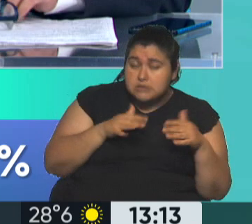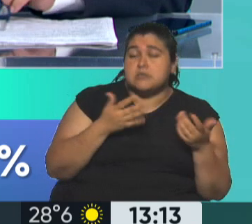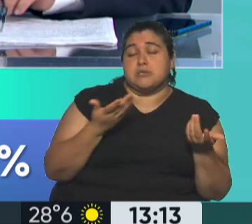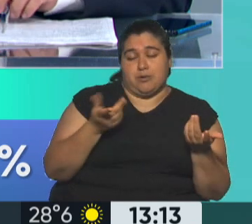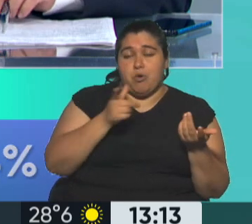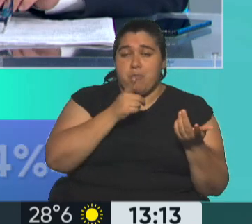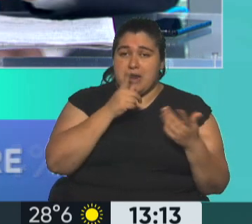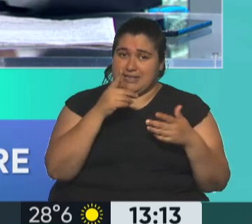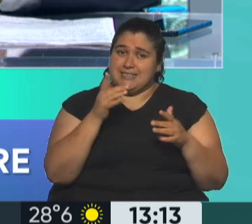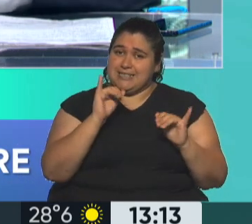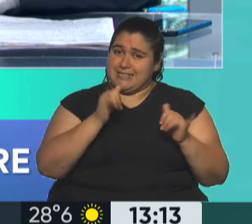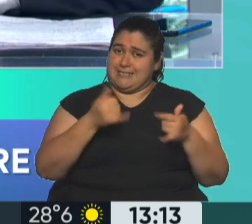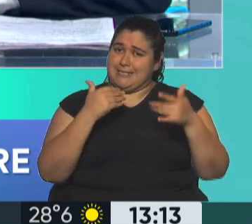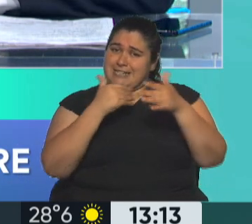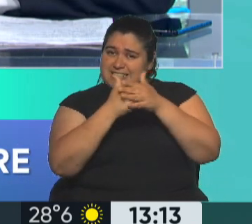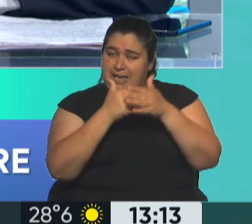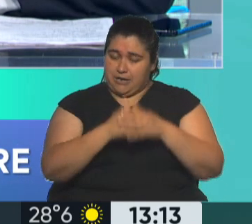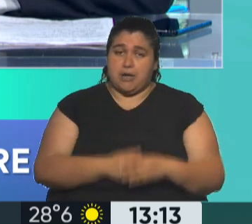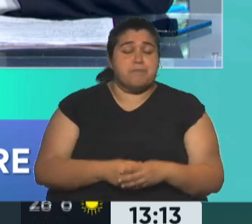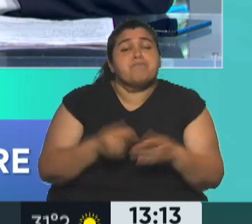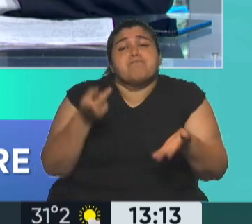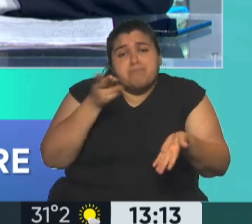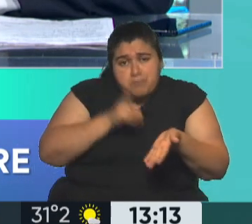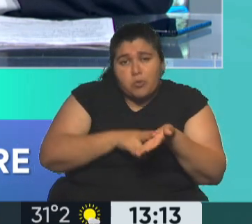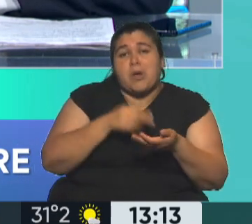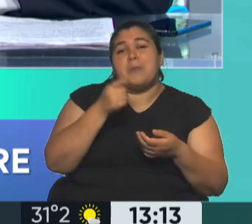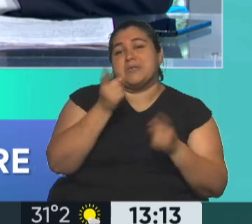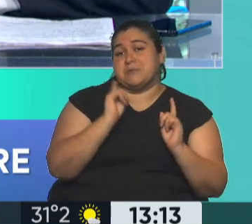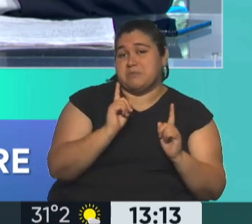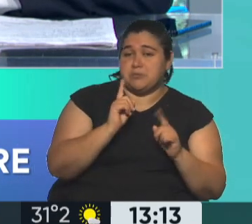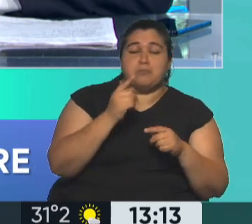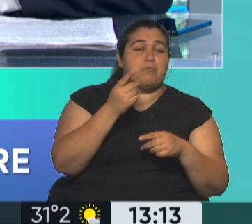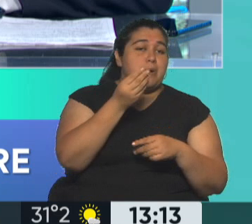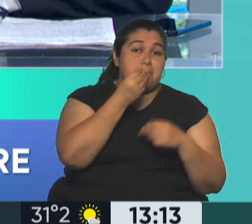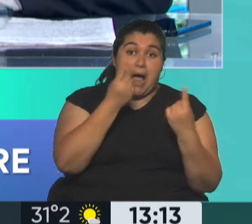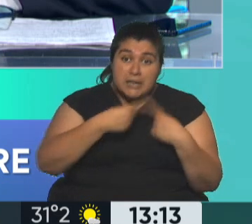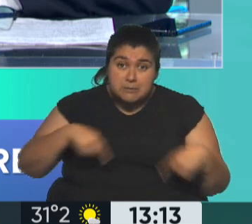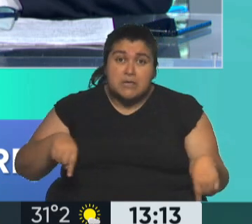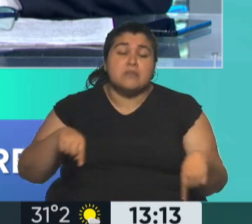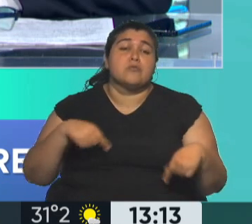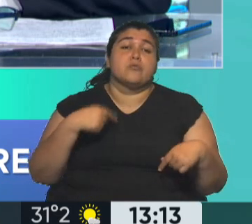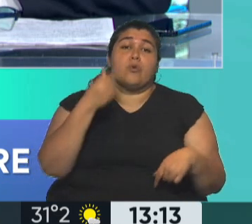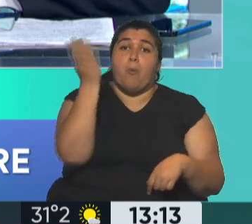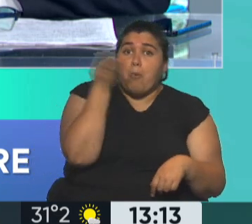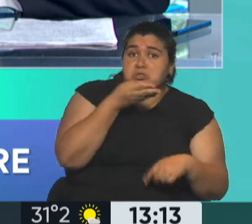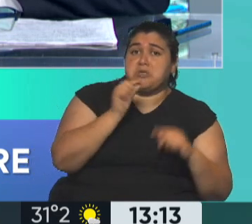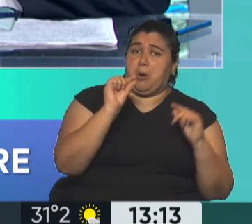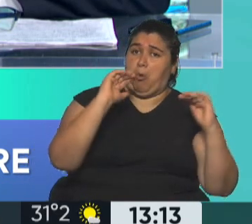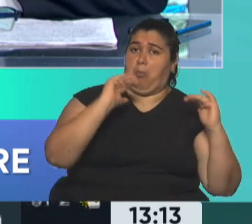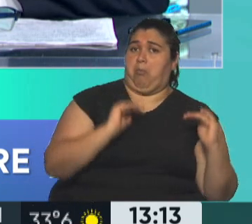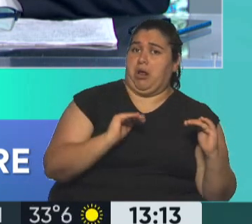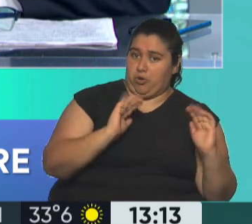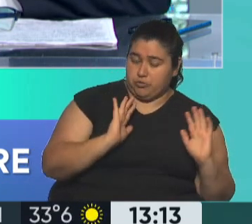indicadores. En todas, pero se repite el mismo fenómeno. Alimentos está por debajo del promedio. Y un dato que es